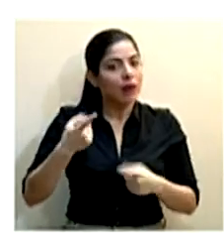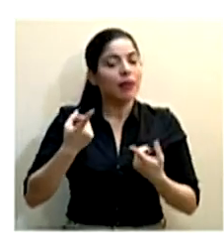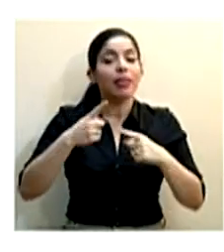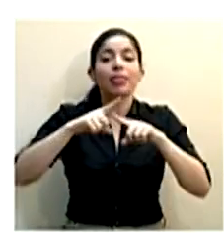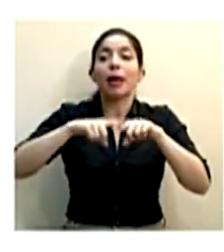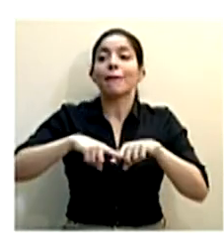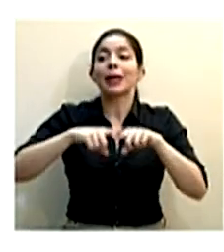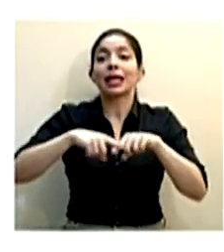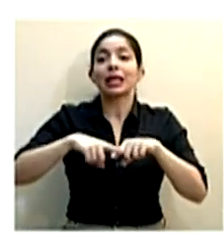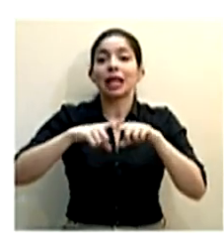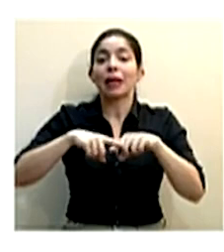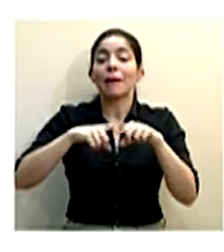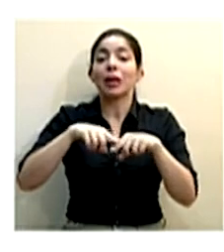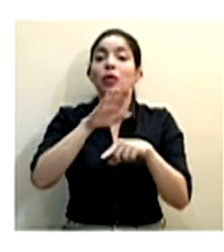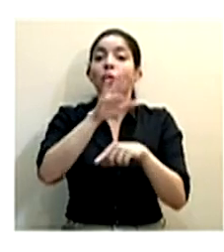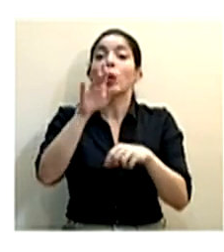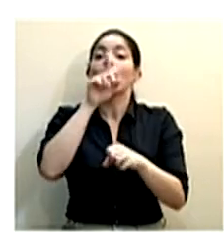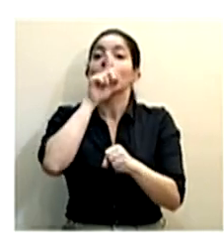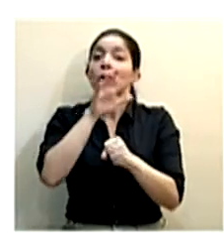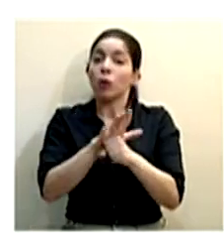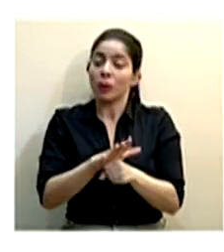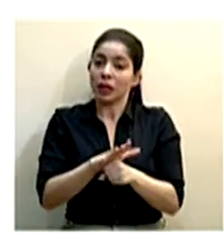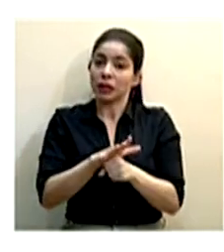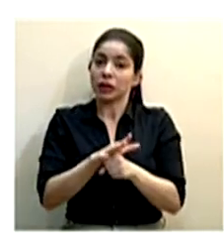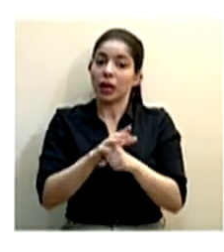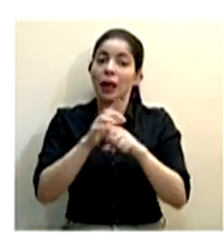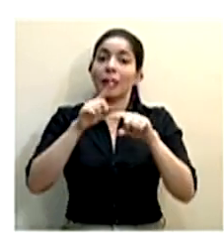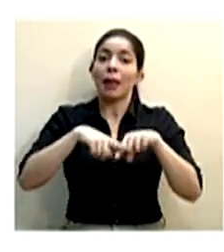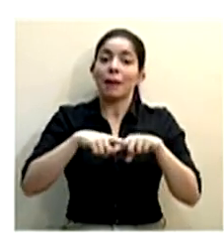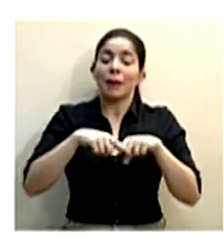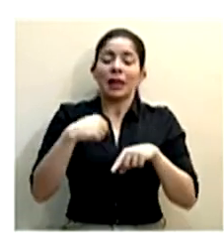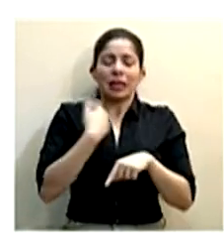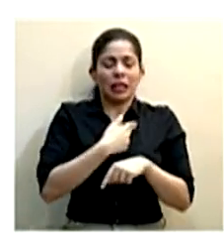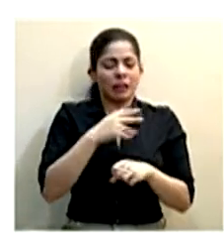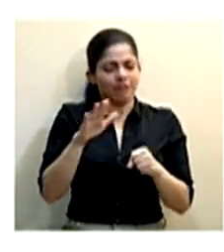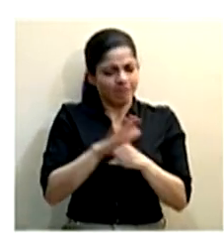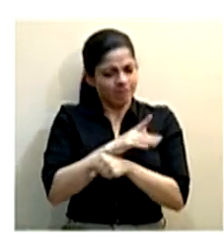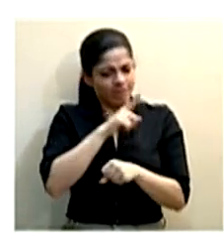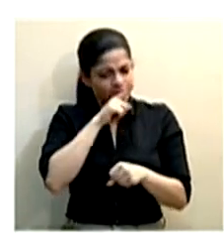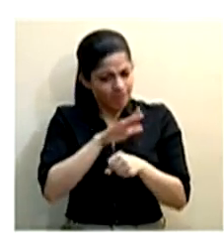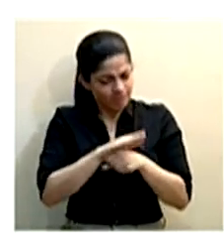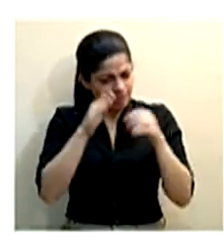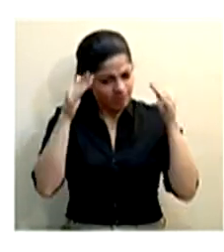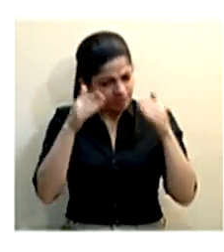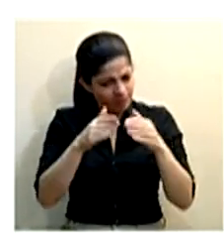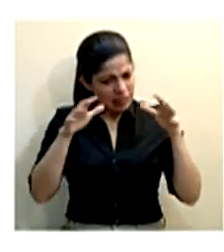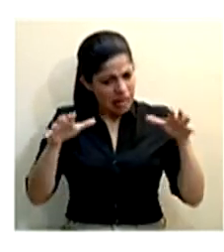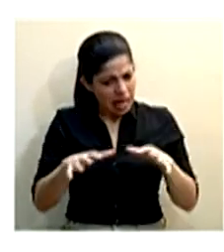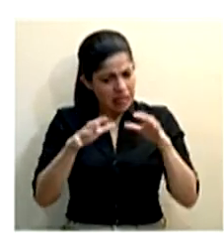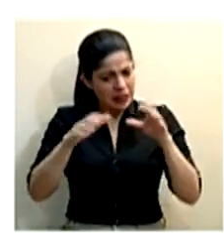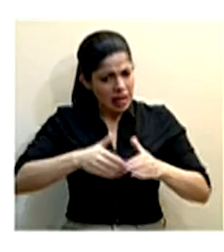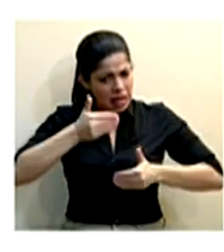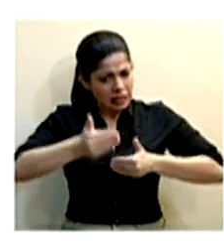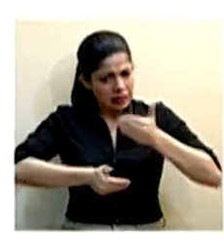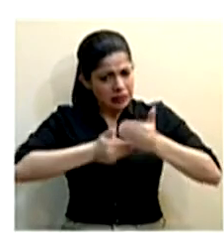de ese compromiso, de ese meternos de lleno en hacer que todas esas actividades se puedan realizar con